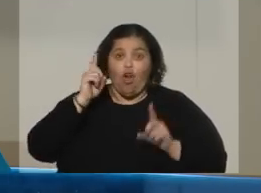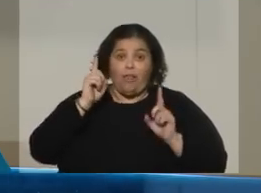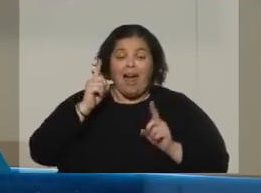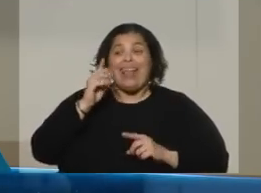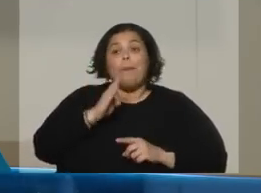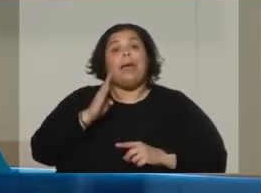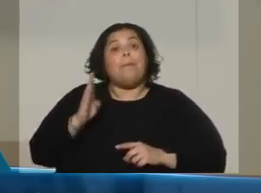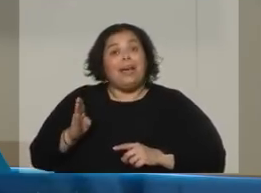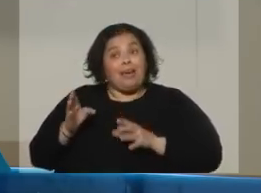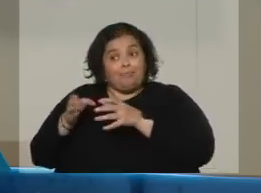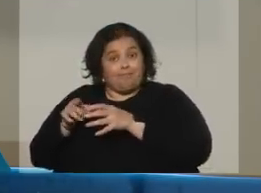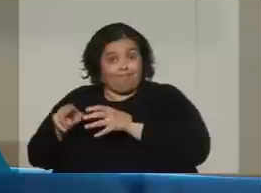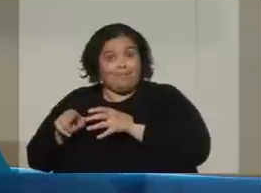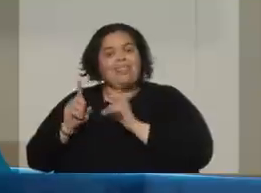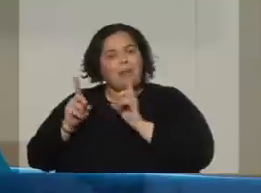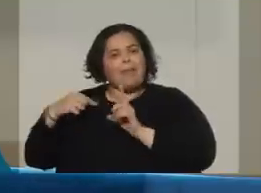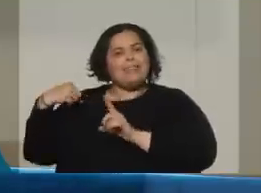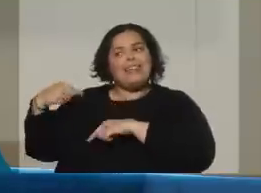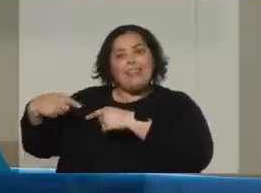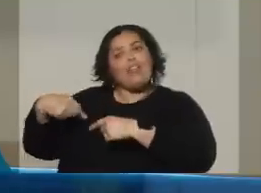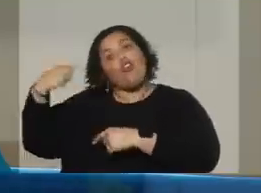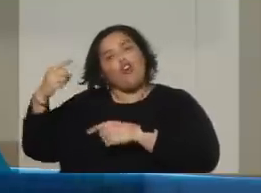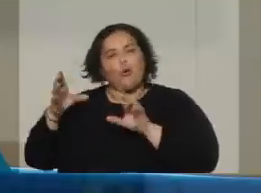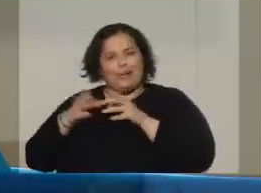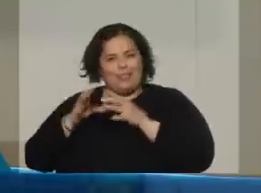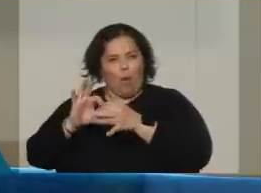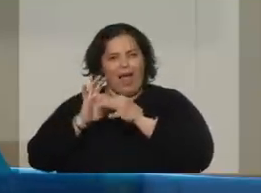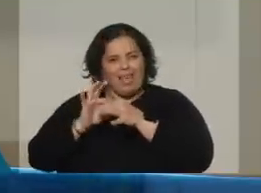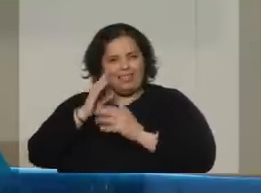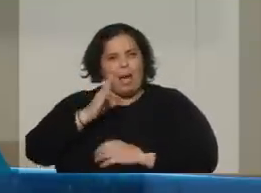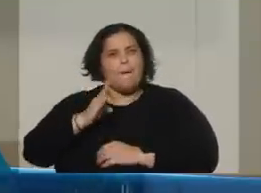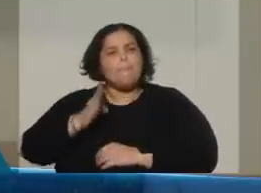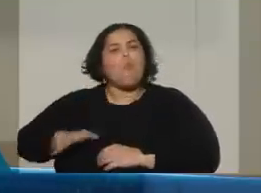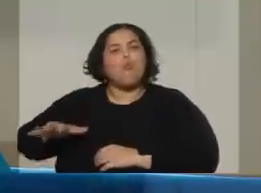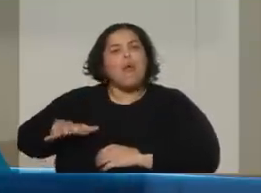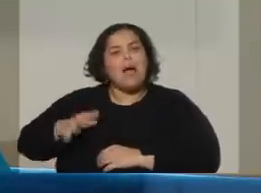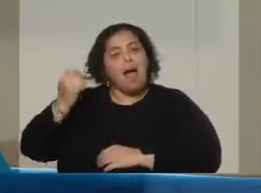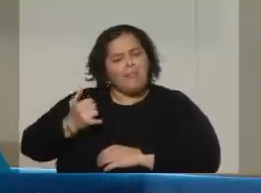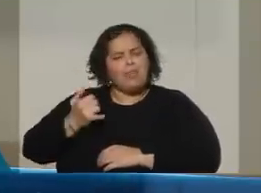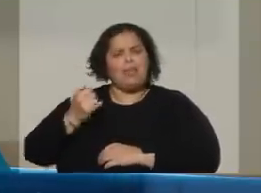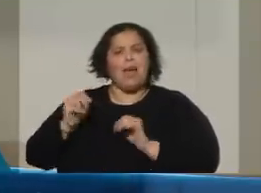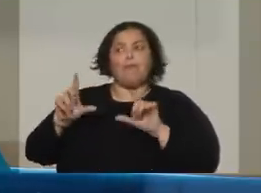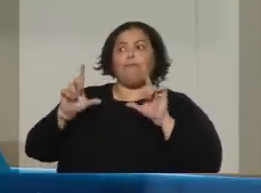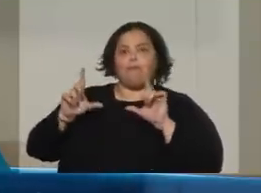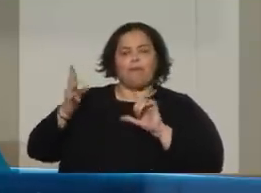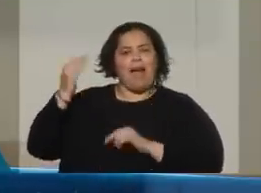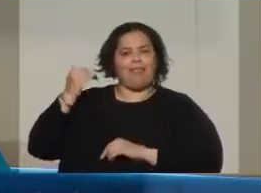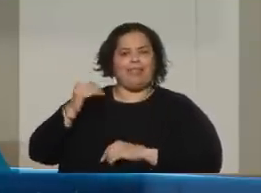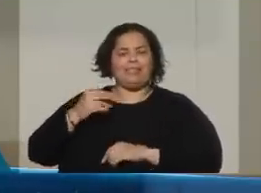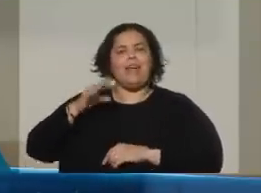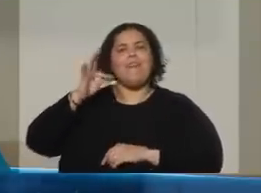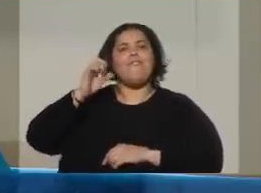heredero de un partido, Alianza Popular, que tenía entre sus miembros varias destacadas figuras del franquismo.